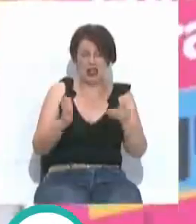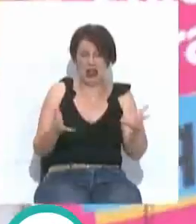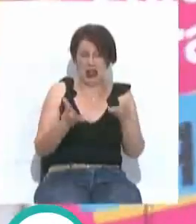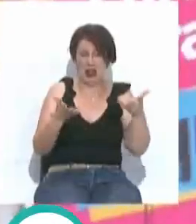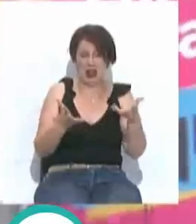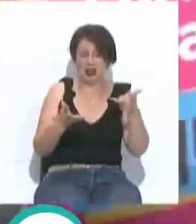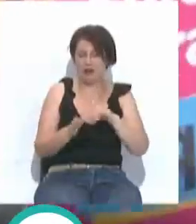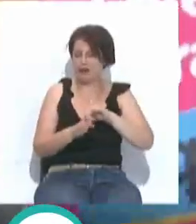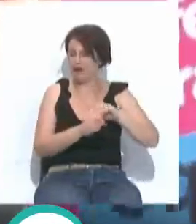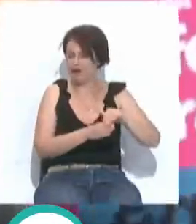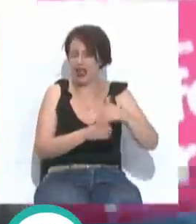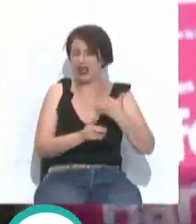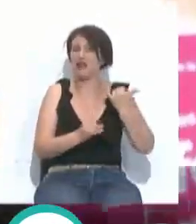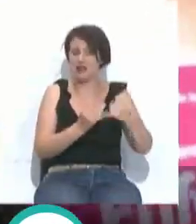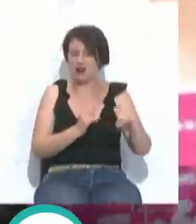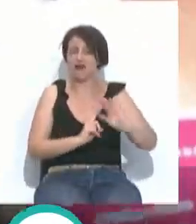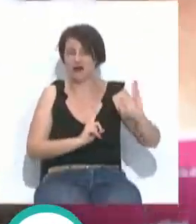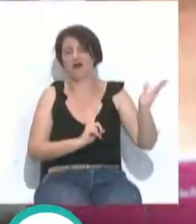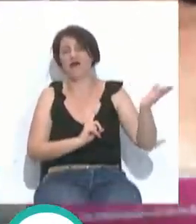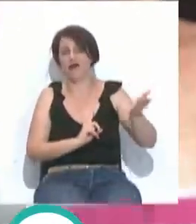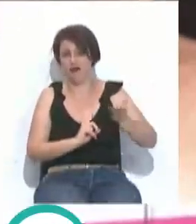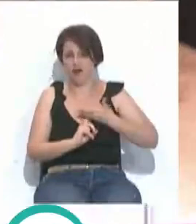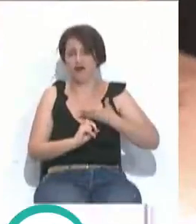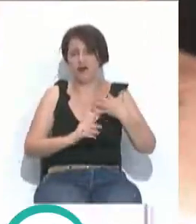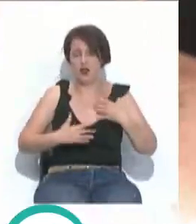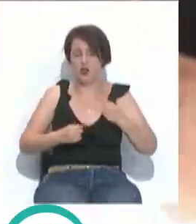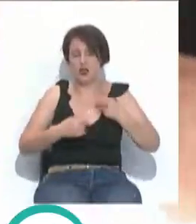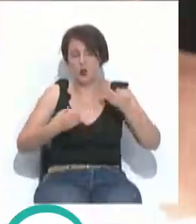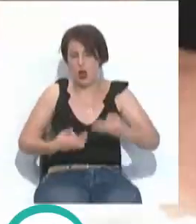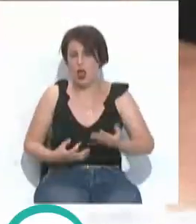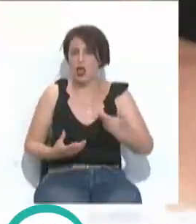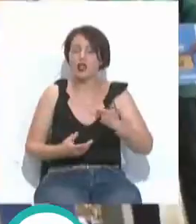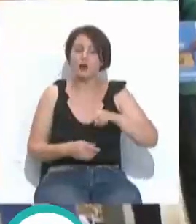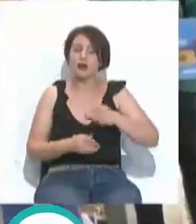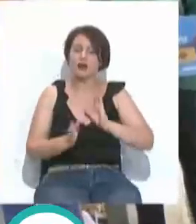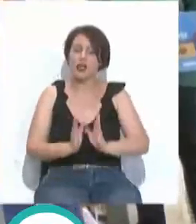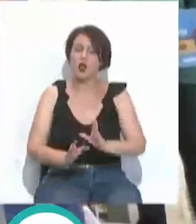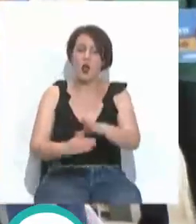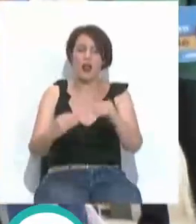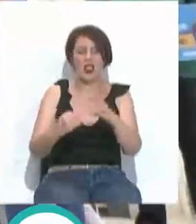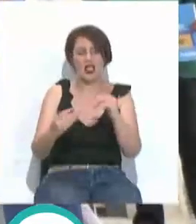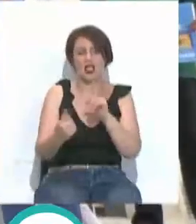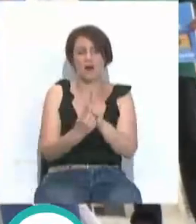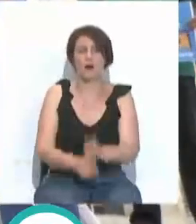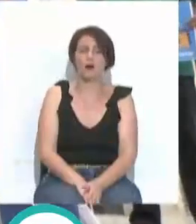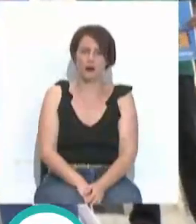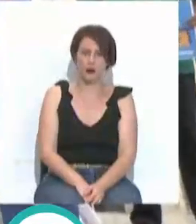según denuncian, que acaban por repercutir negativamente en su salud y seguridad y en el trato de los pacientes.